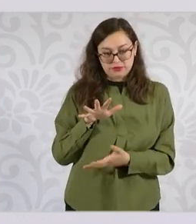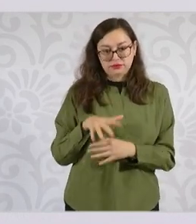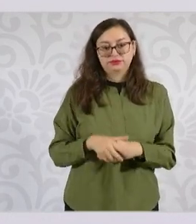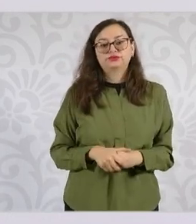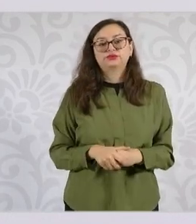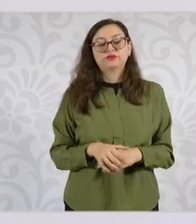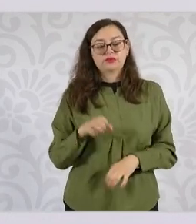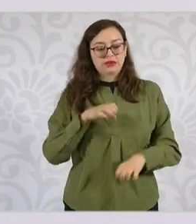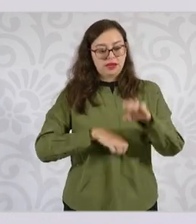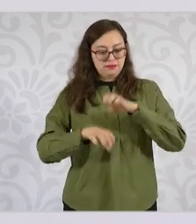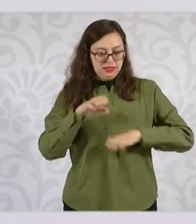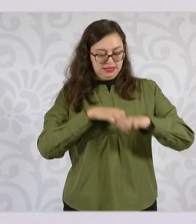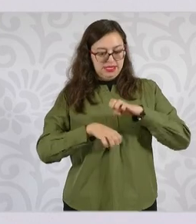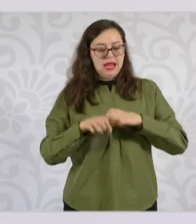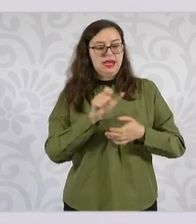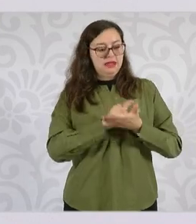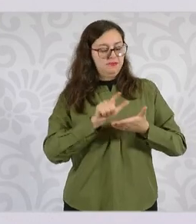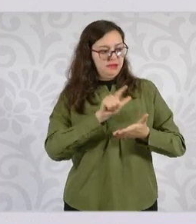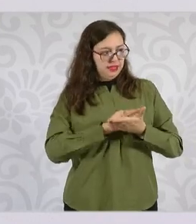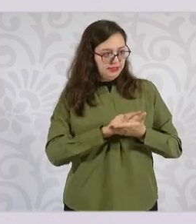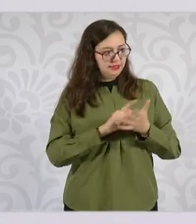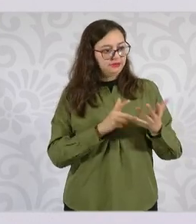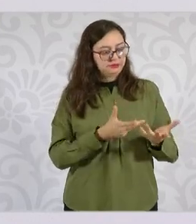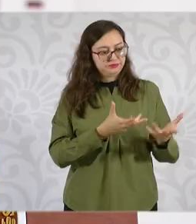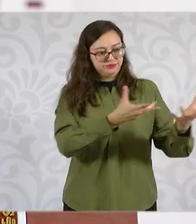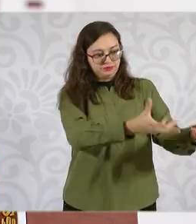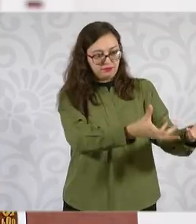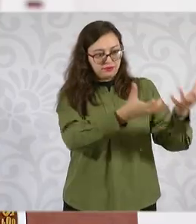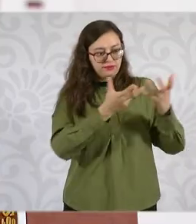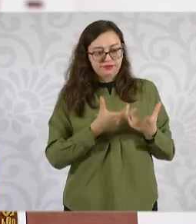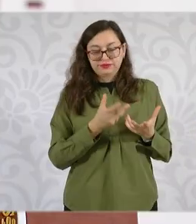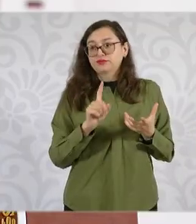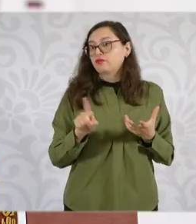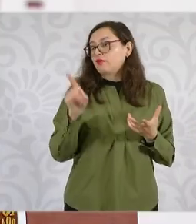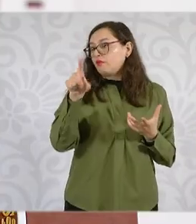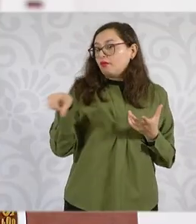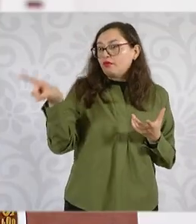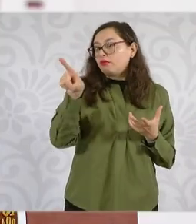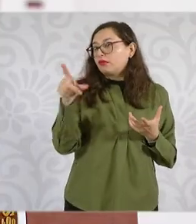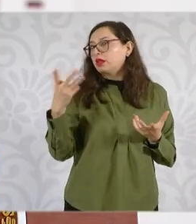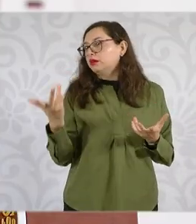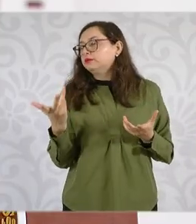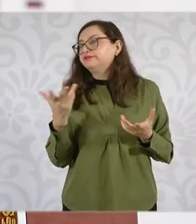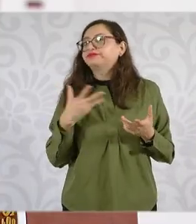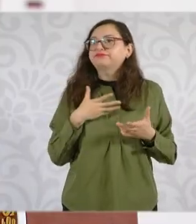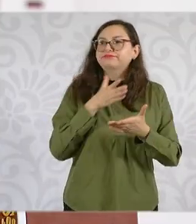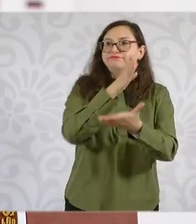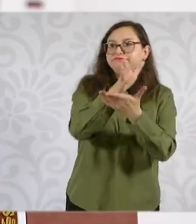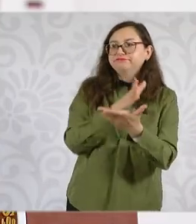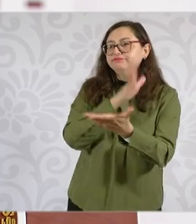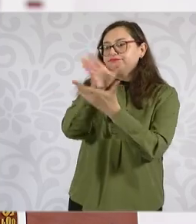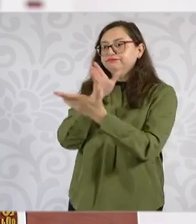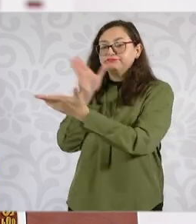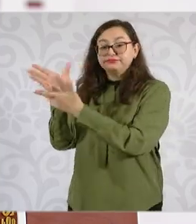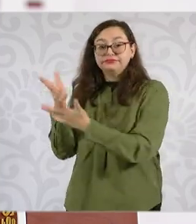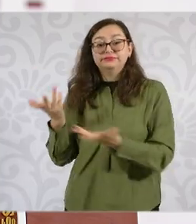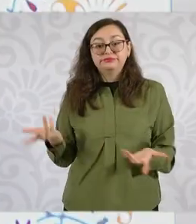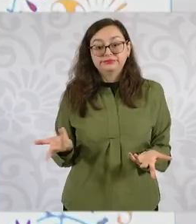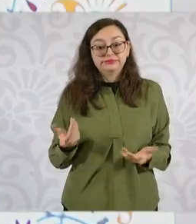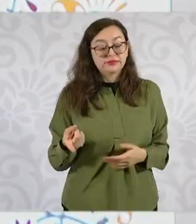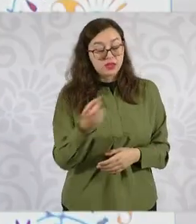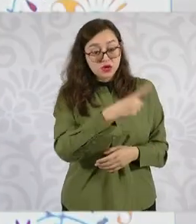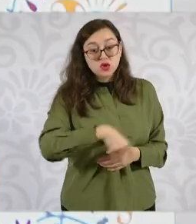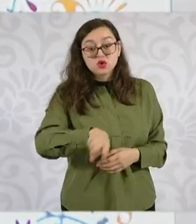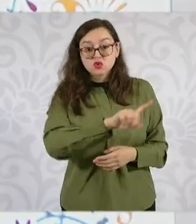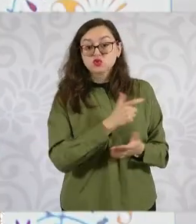servicio y también tienen condiciones laborales precarias, ganan el salario mínimo, la mayoría de ellas, porque son